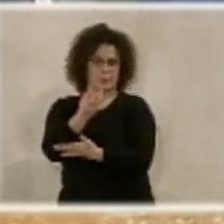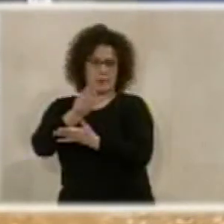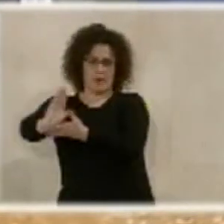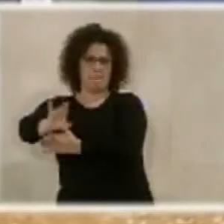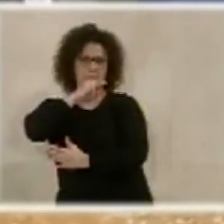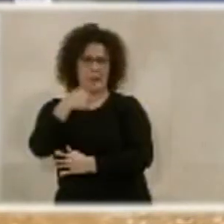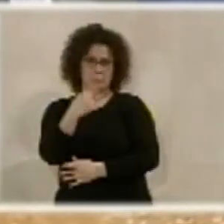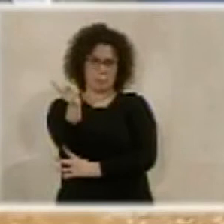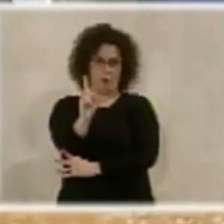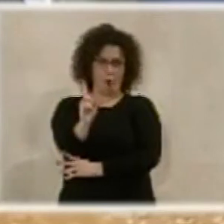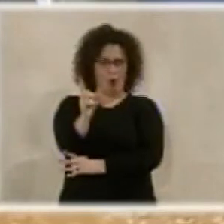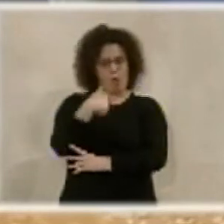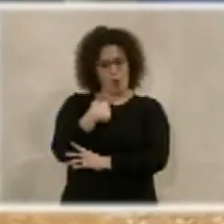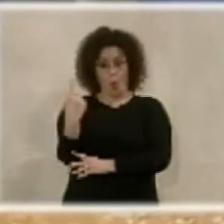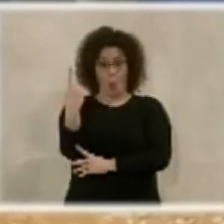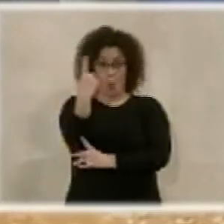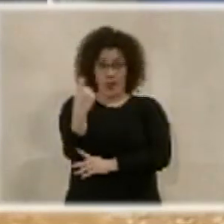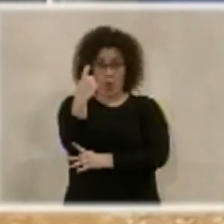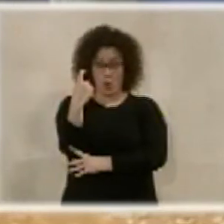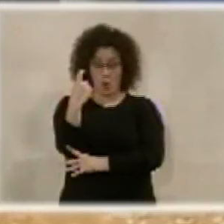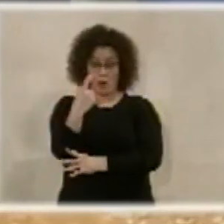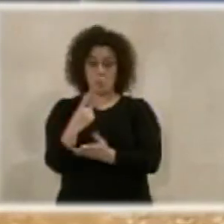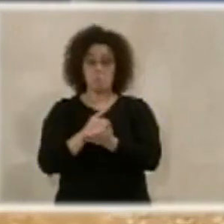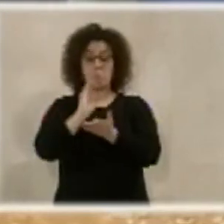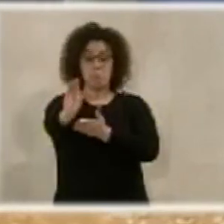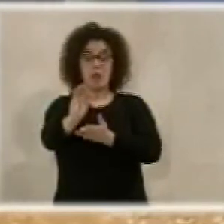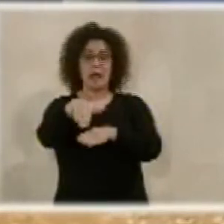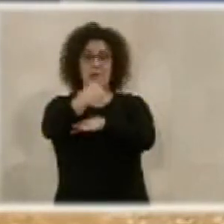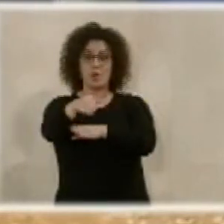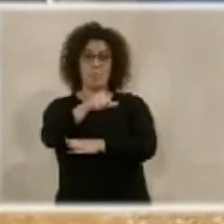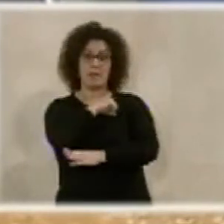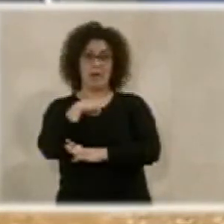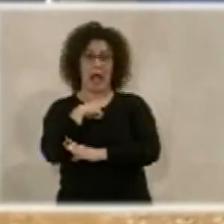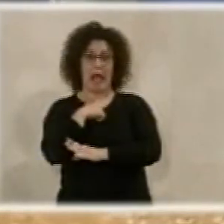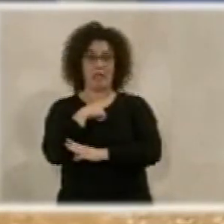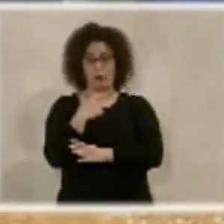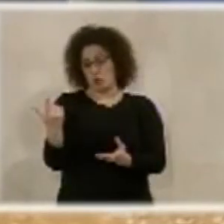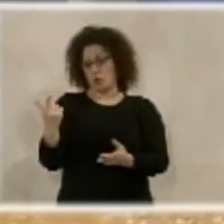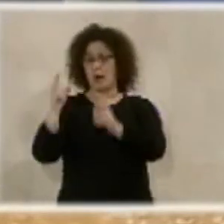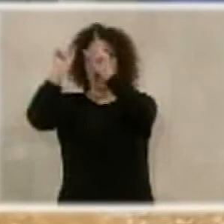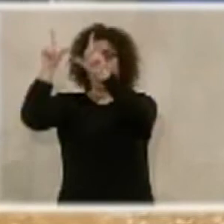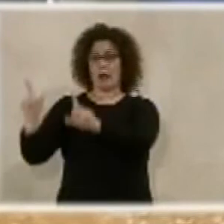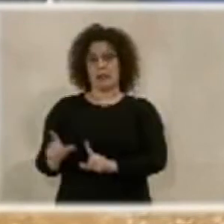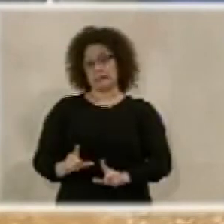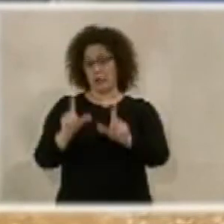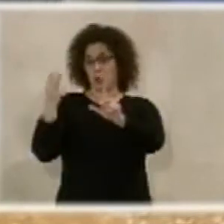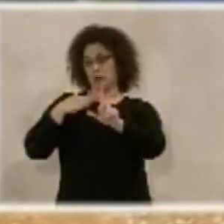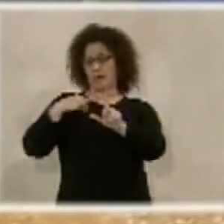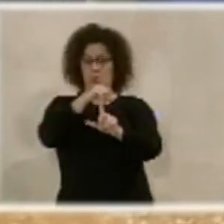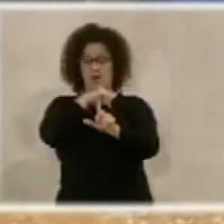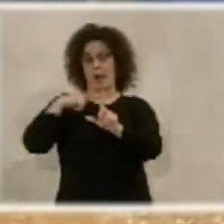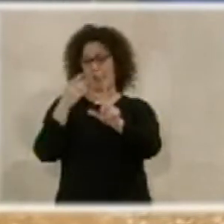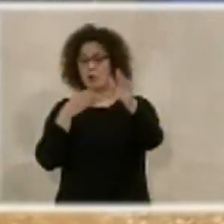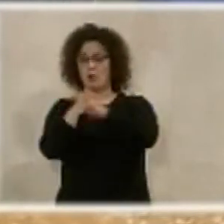si hoy el ayuntamiento va y se gasta un euro en unos caminos que son privados, es como si mañana vamos y le alicotamos el cuarto de baño a cualquiera de los